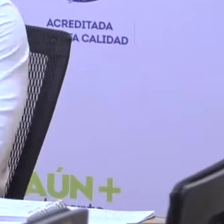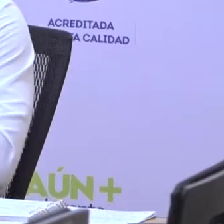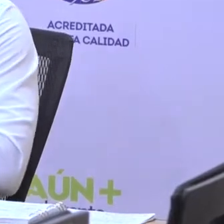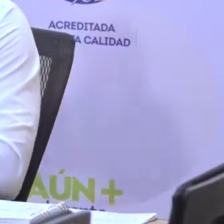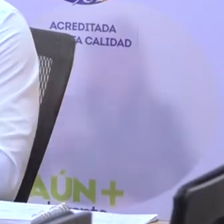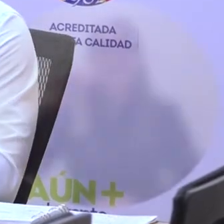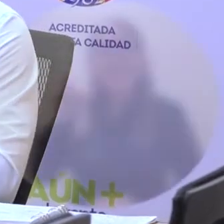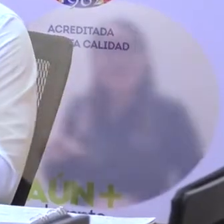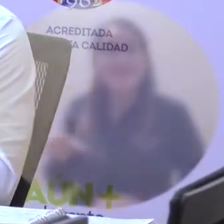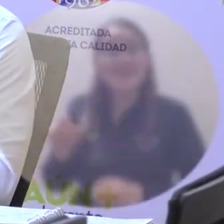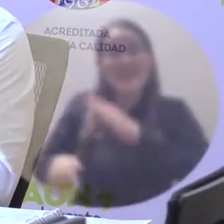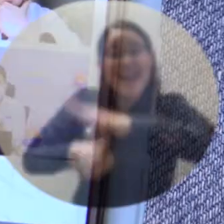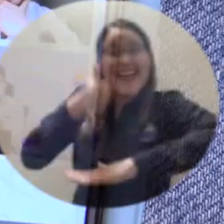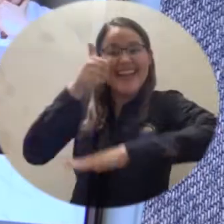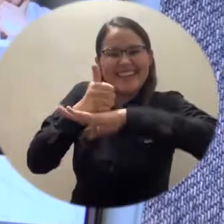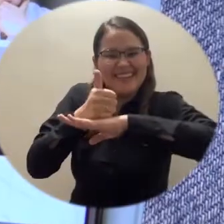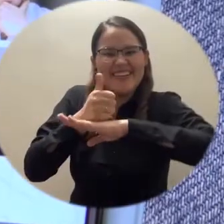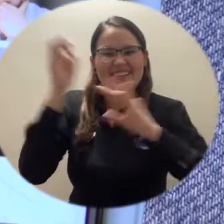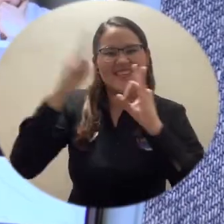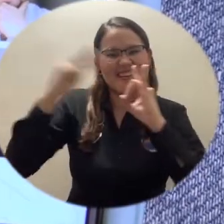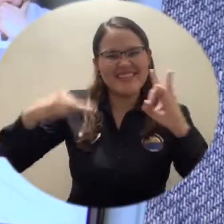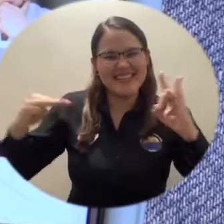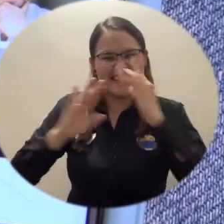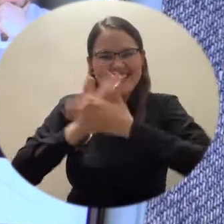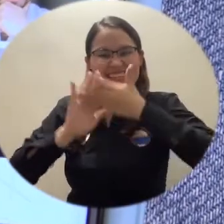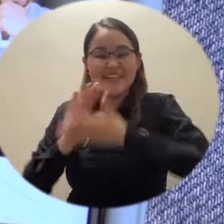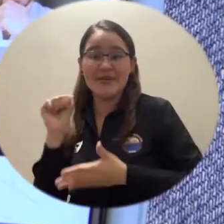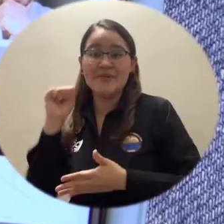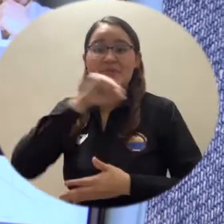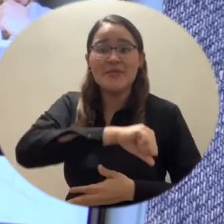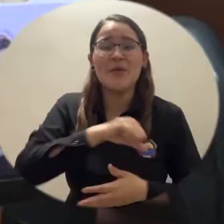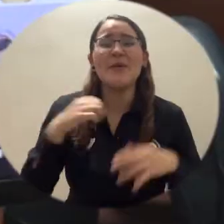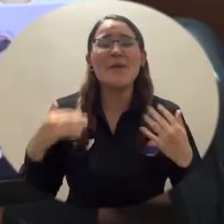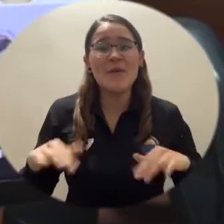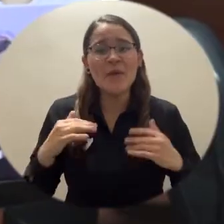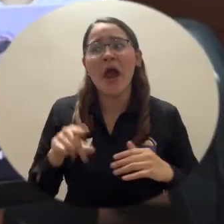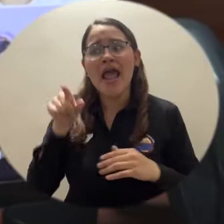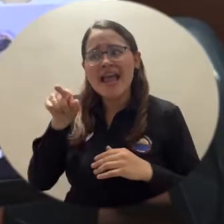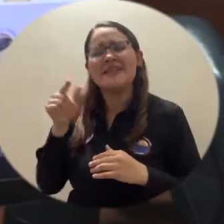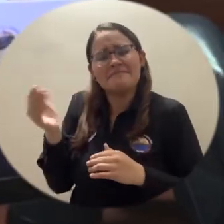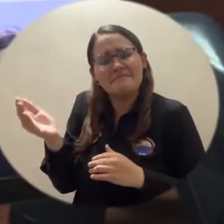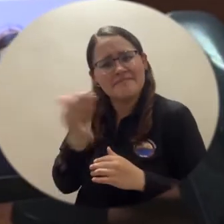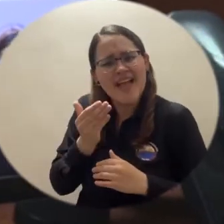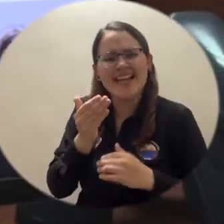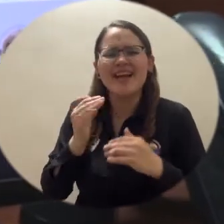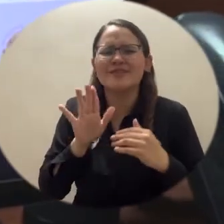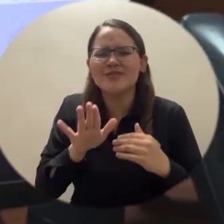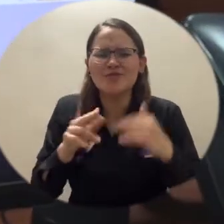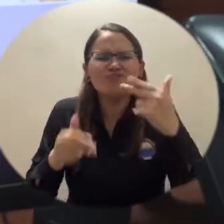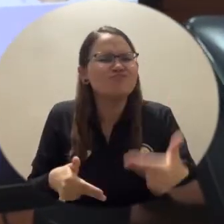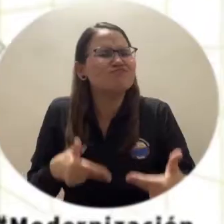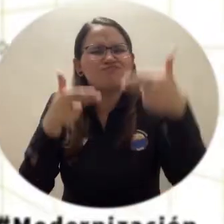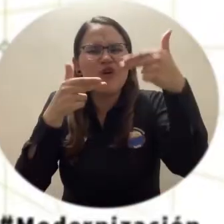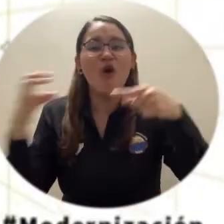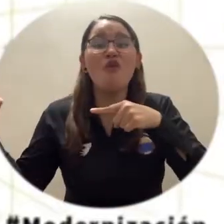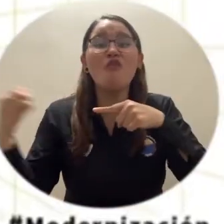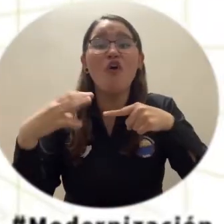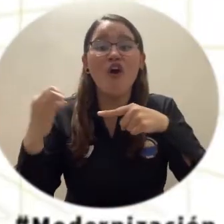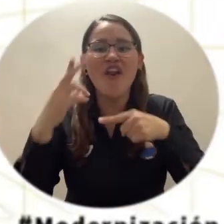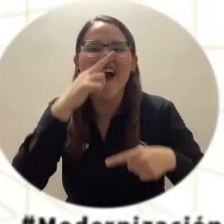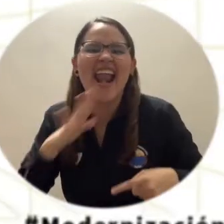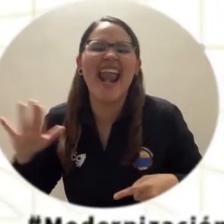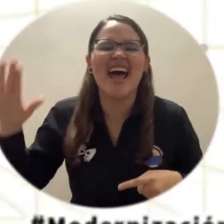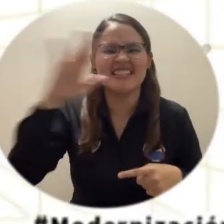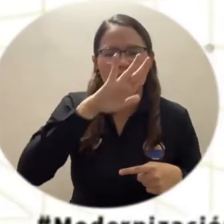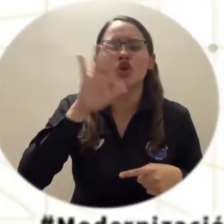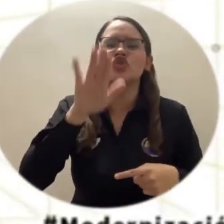El doctor Pablo Vera Salazar, rector de la Universidad del Magdalena, disertó como invitado especial en el Foro Nacional liderado por el Departamento